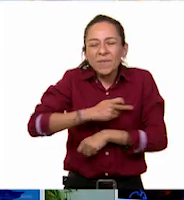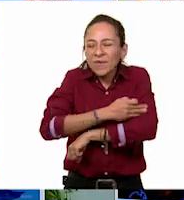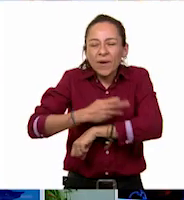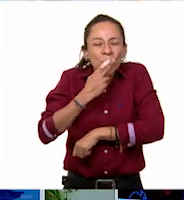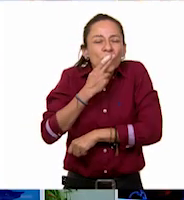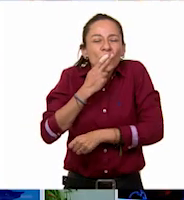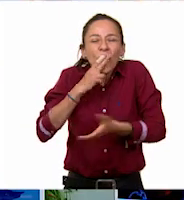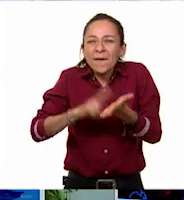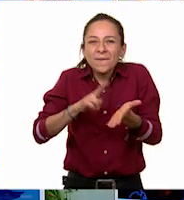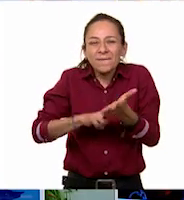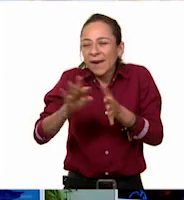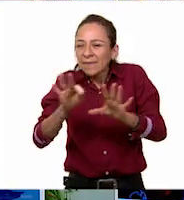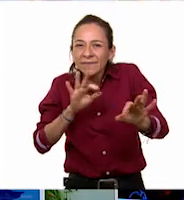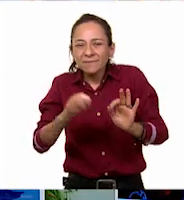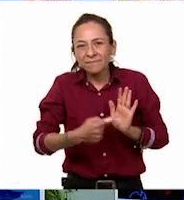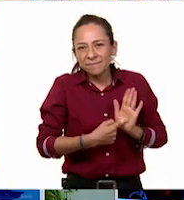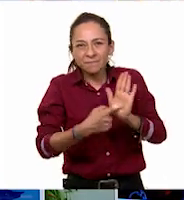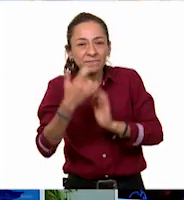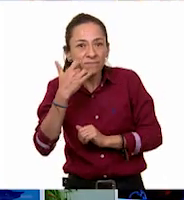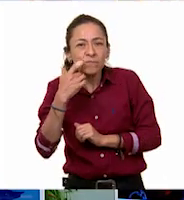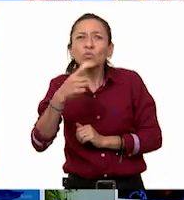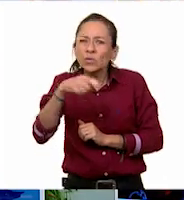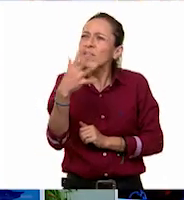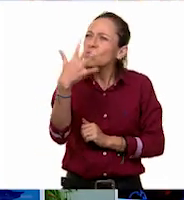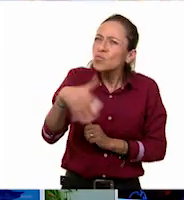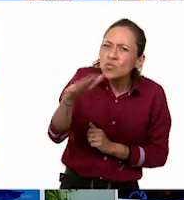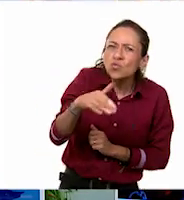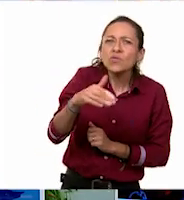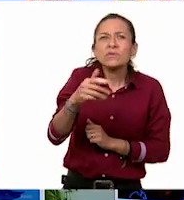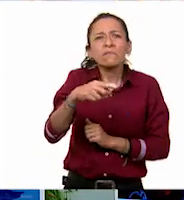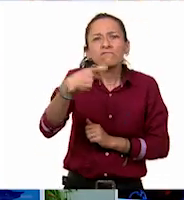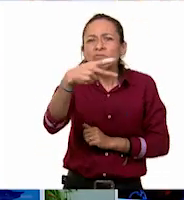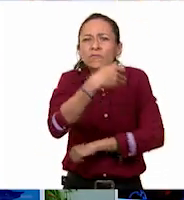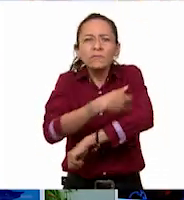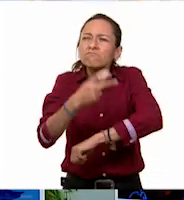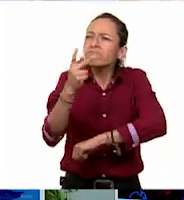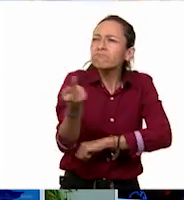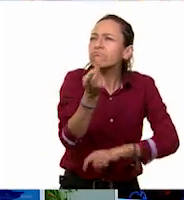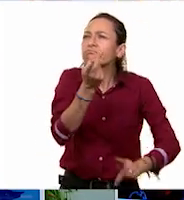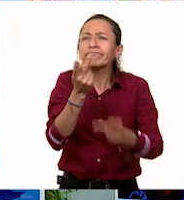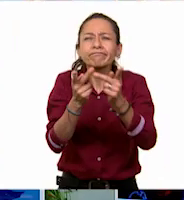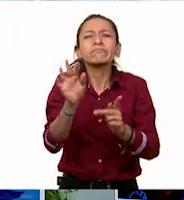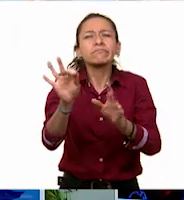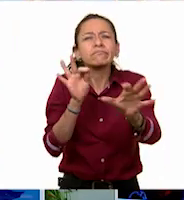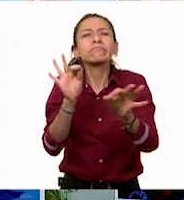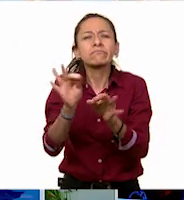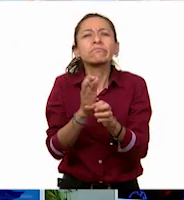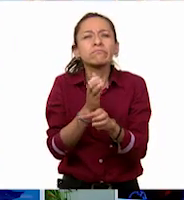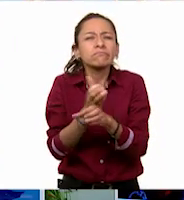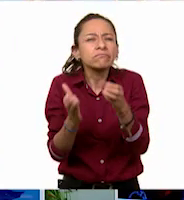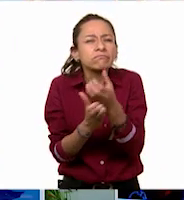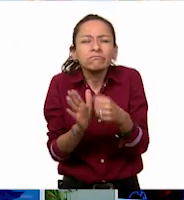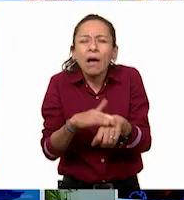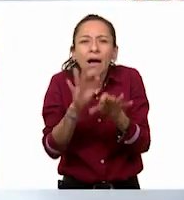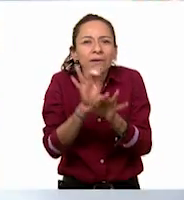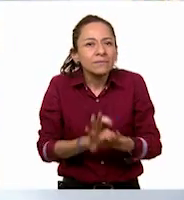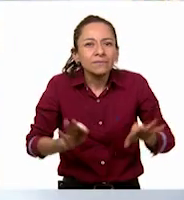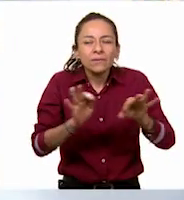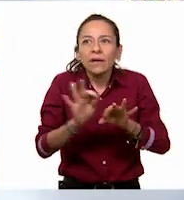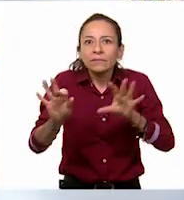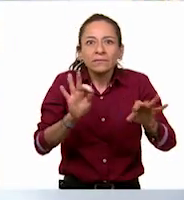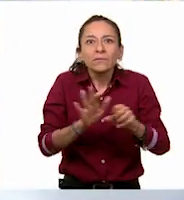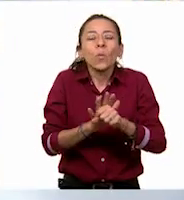a sus familiares qué objetos pueden ustedes exponer en su museo. Y también complementen con los trabajos que hayan realizado